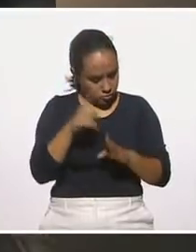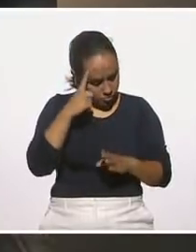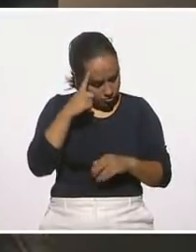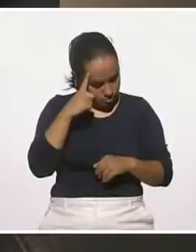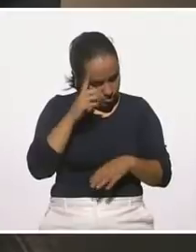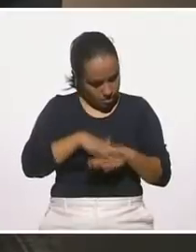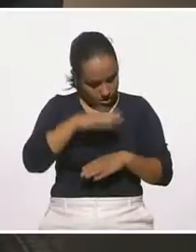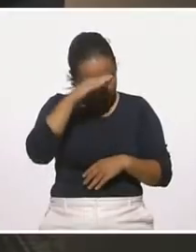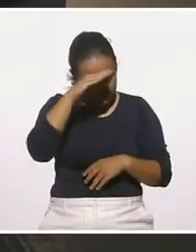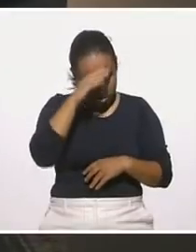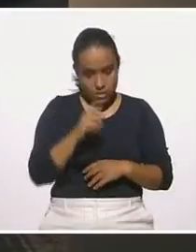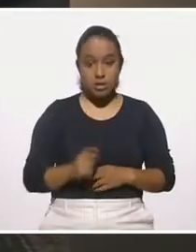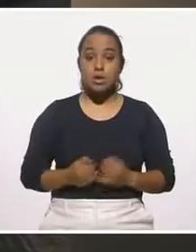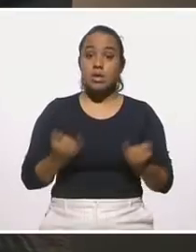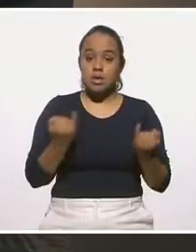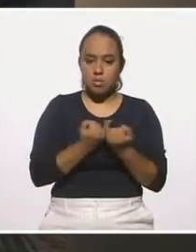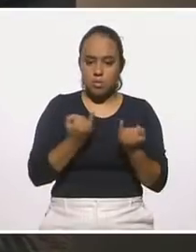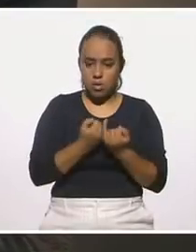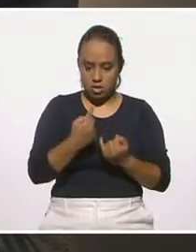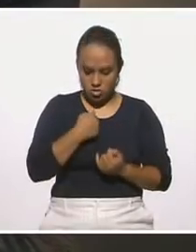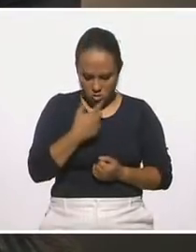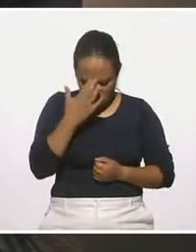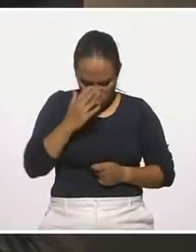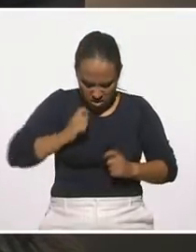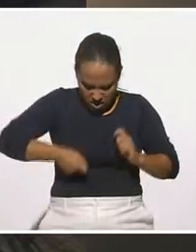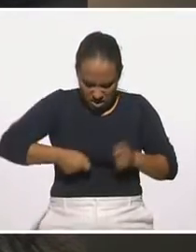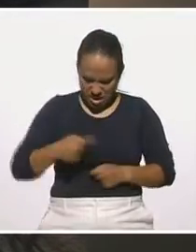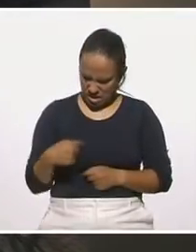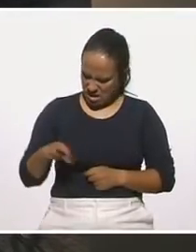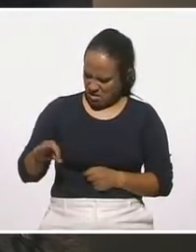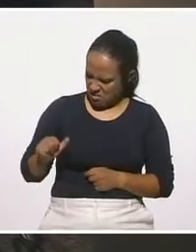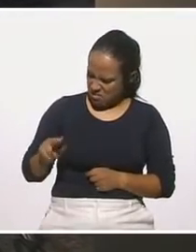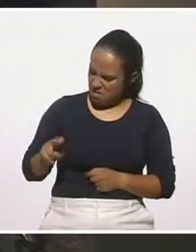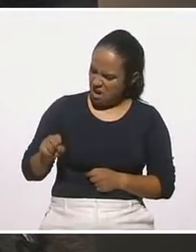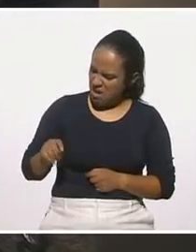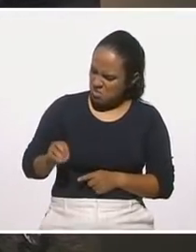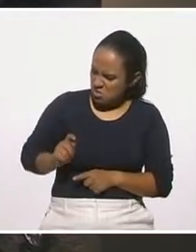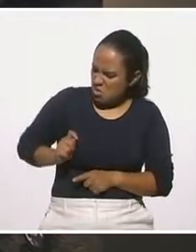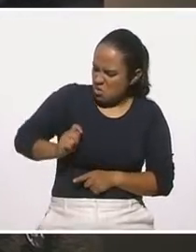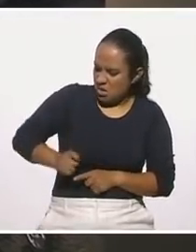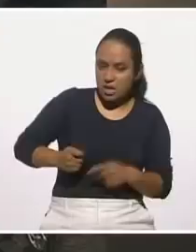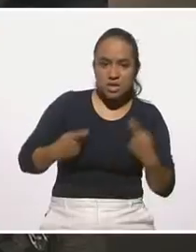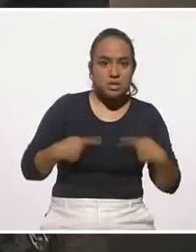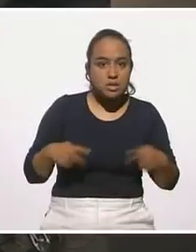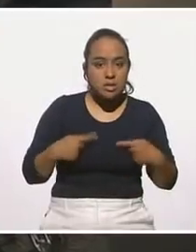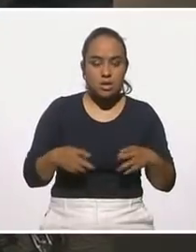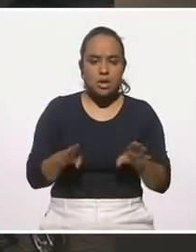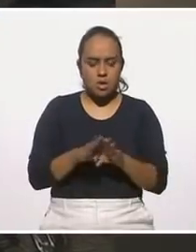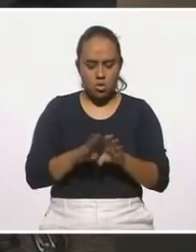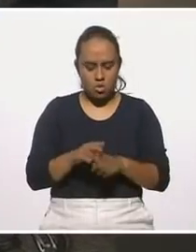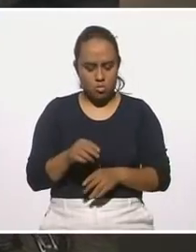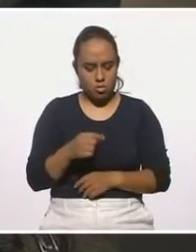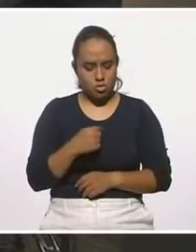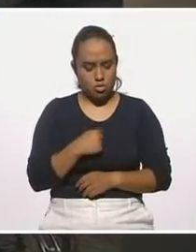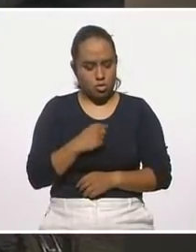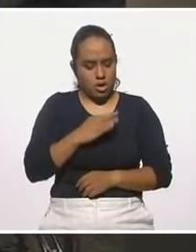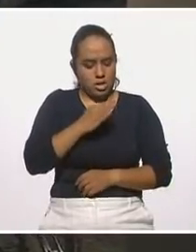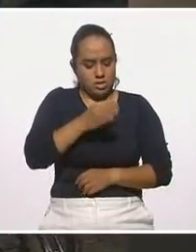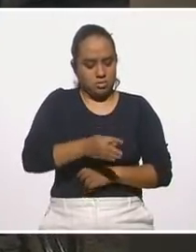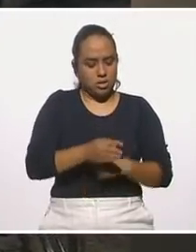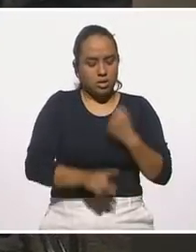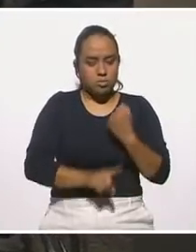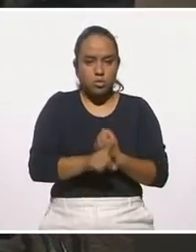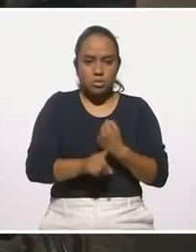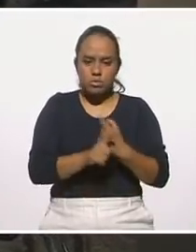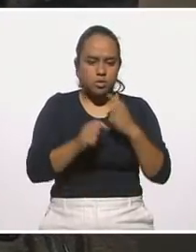va a ser un proceso de autoconocimiento, de saber quién es Fausto en esencia, y este proceso de resiliencia me llevó a comprender claramente